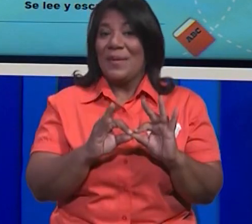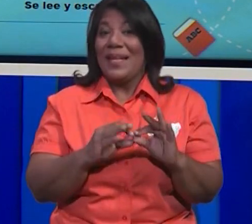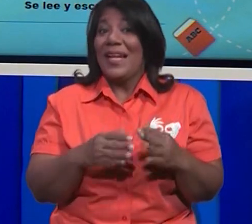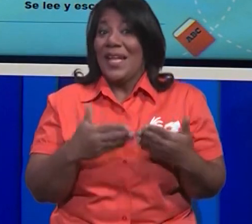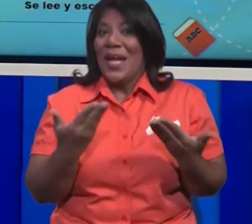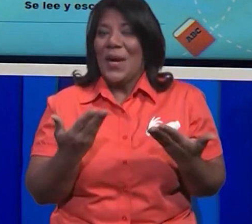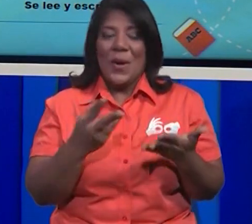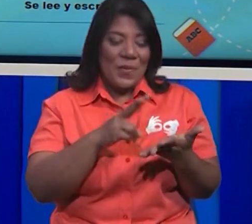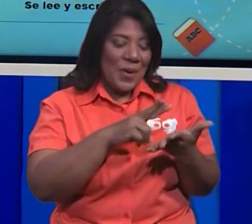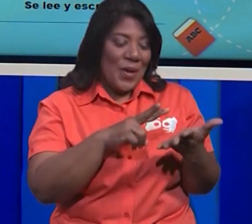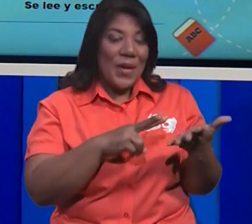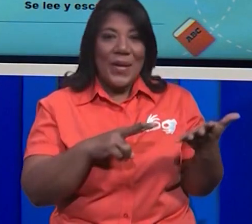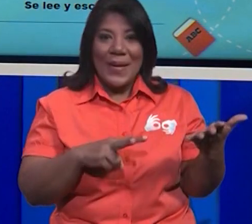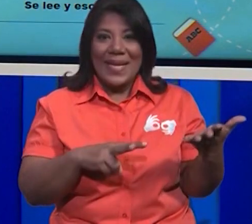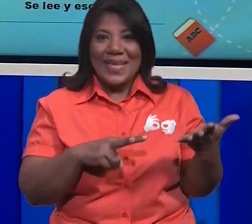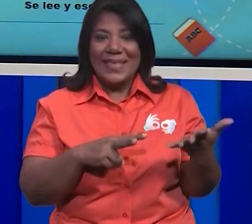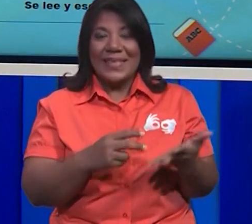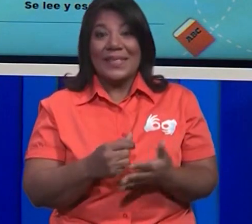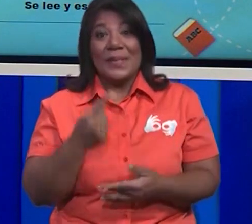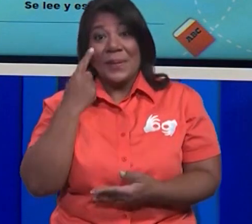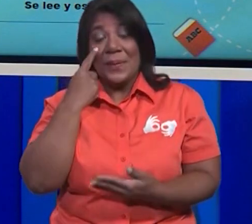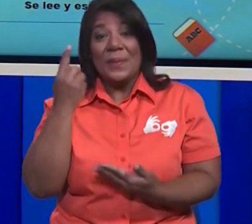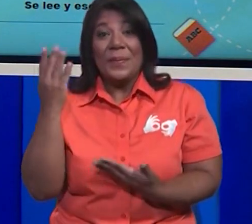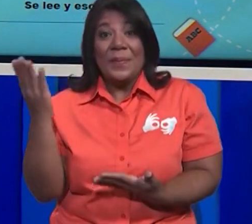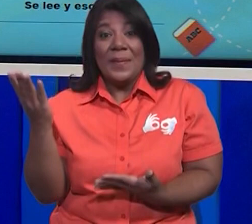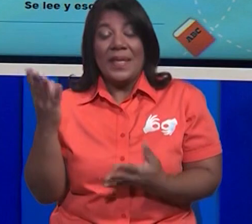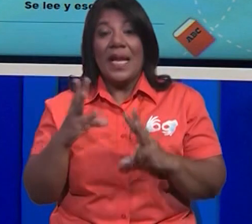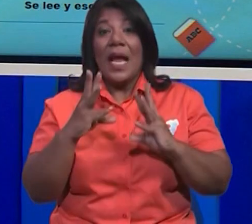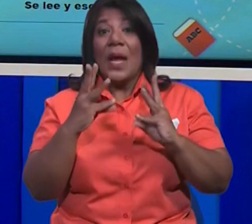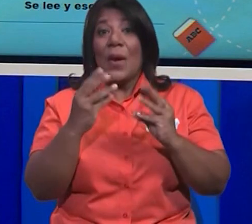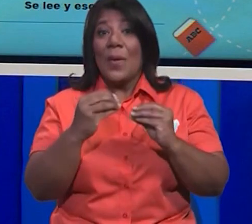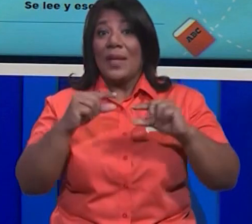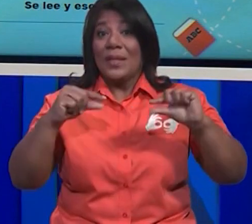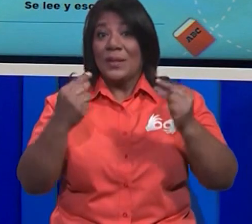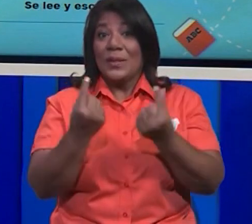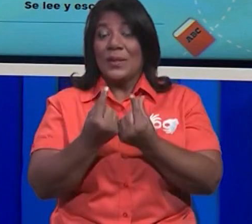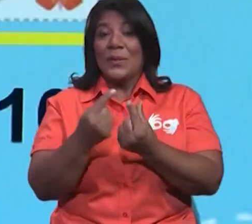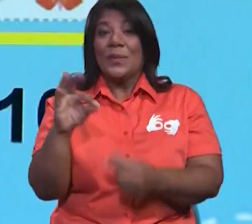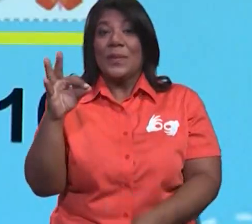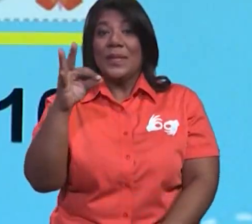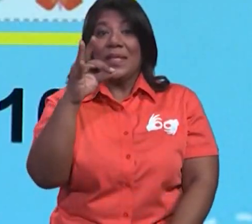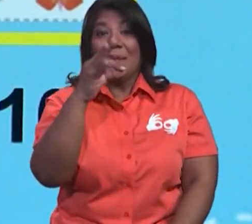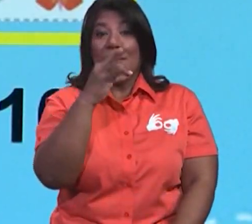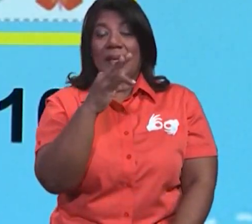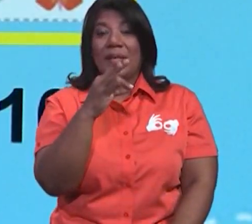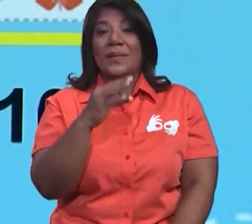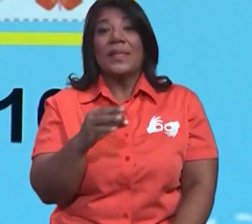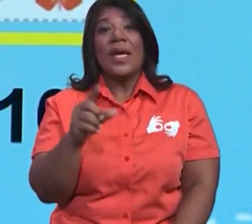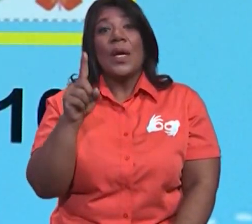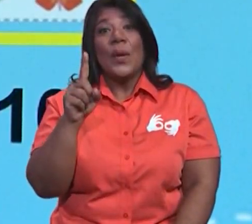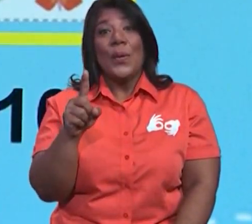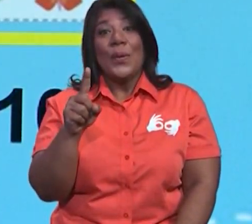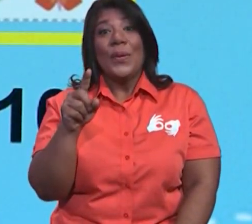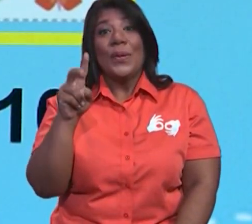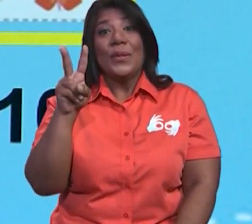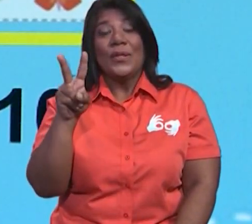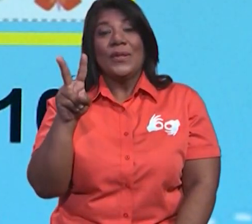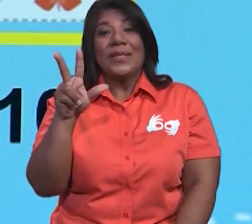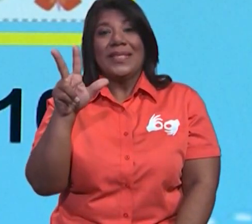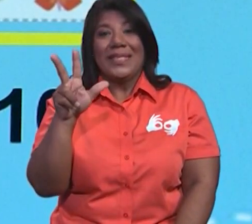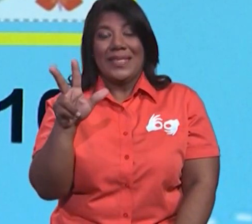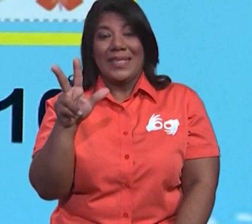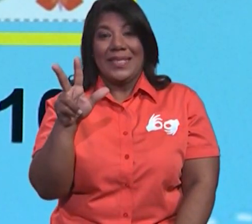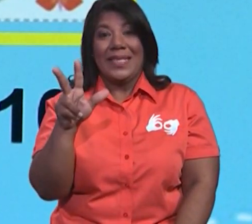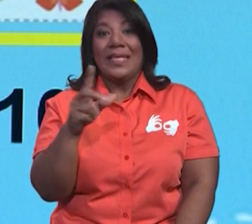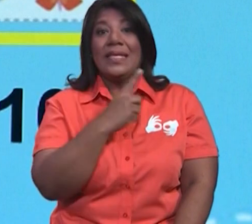leen. Ahora, observa aquí. Tenemos cuántos grupos de mariposas. Hay uno, dos, tres. Y en